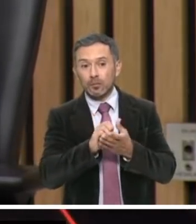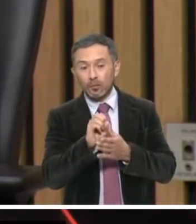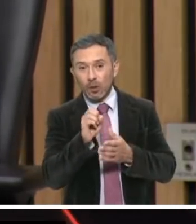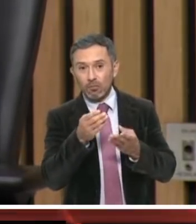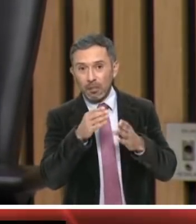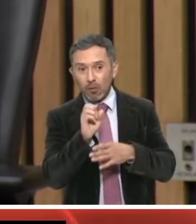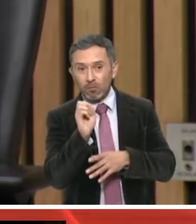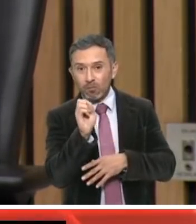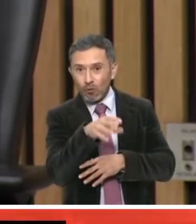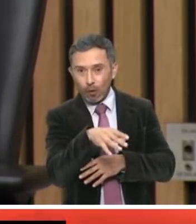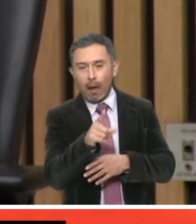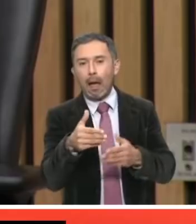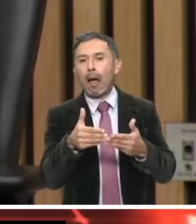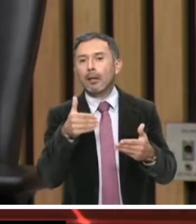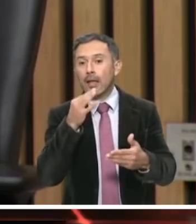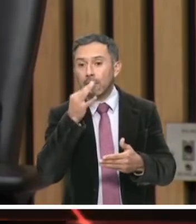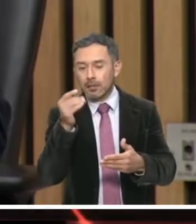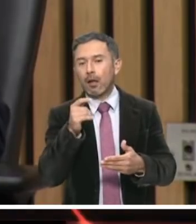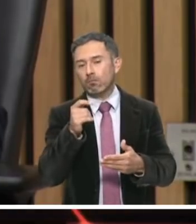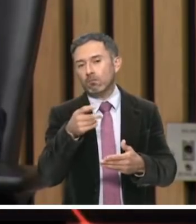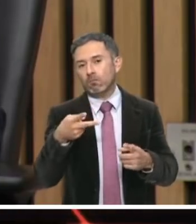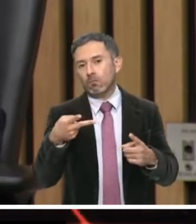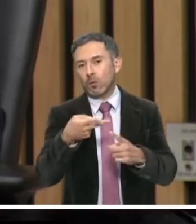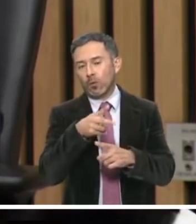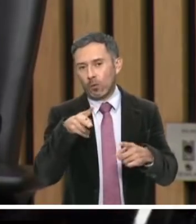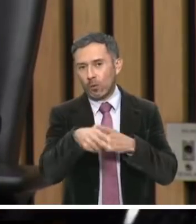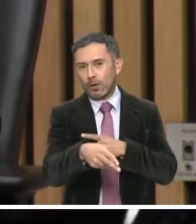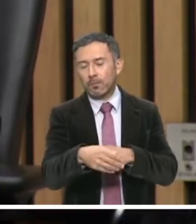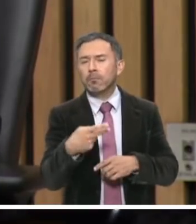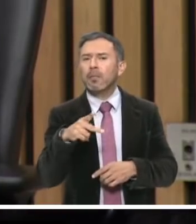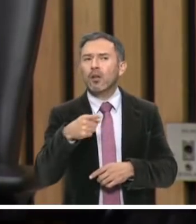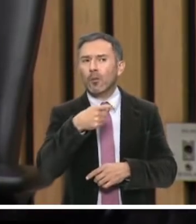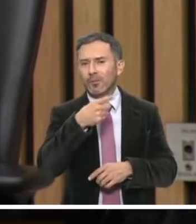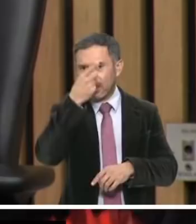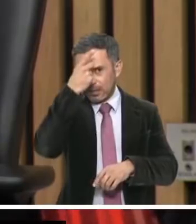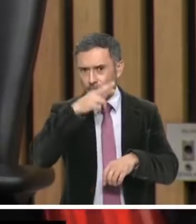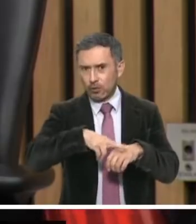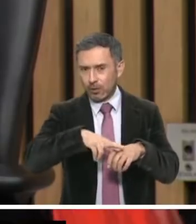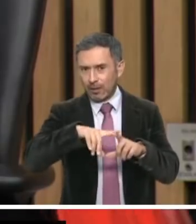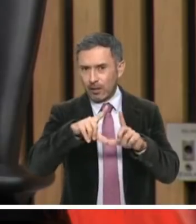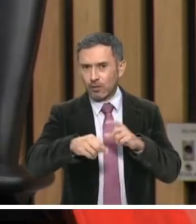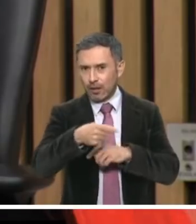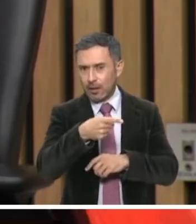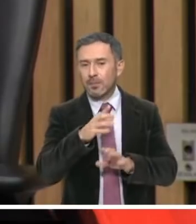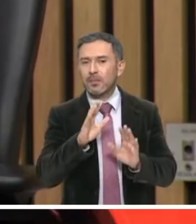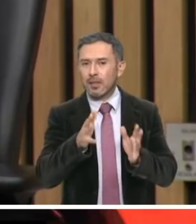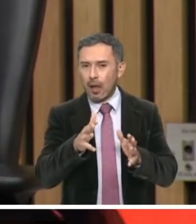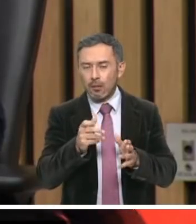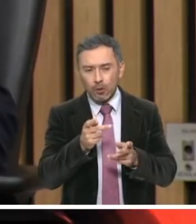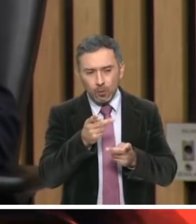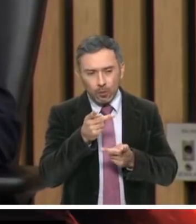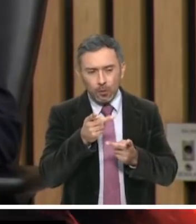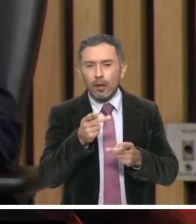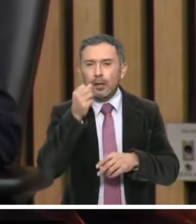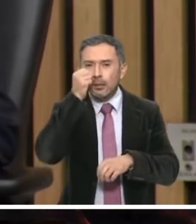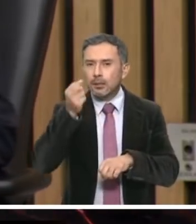Sin embargo, nuestra dirigencia nacional hizo una consulta a